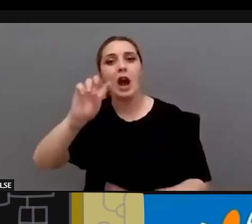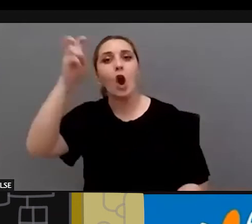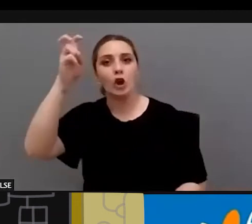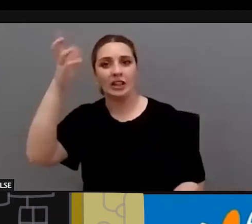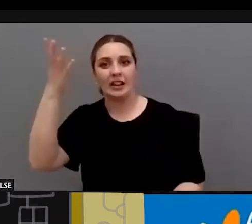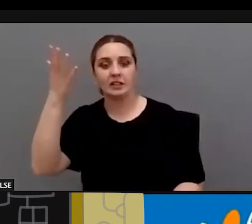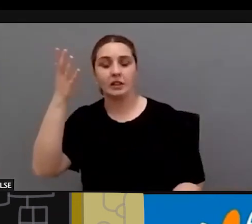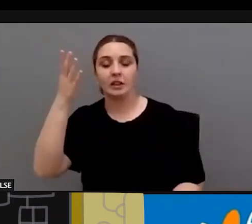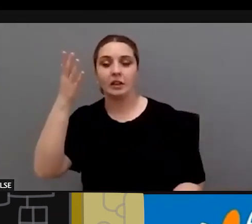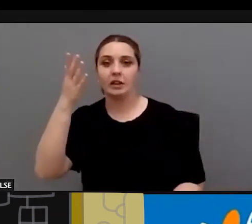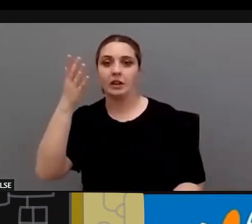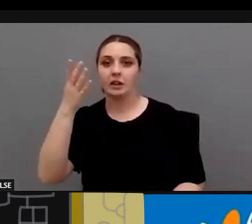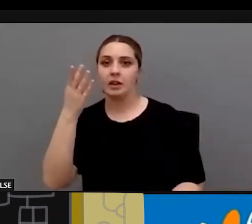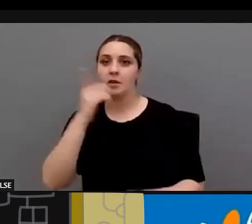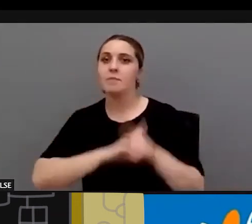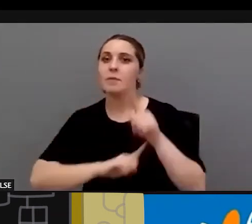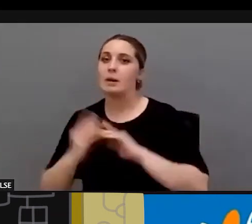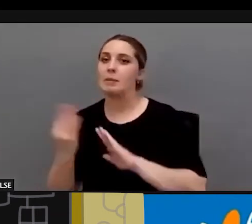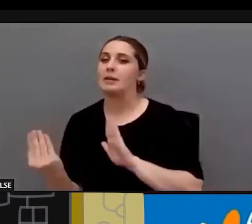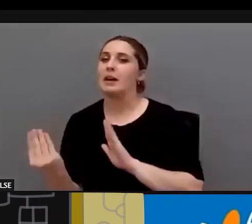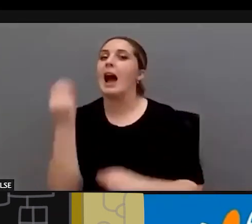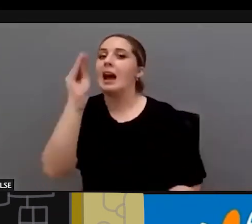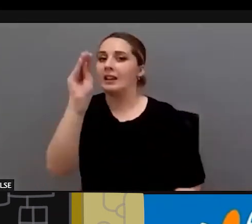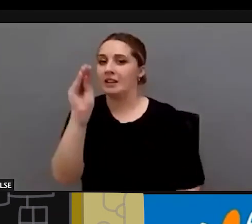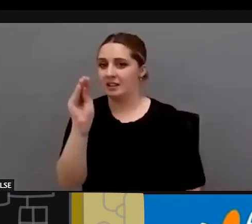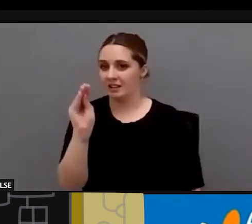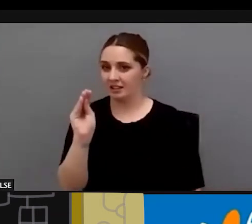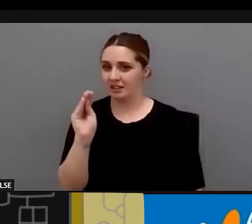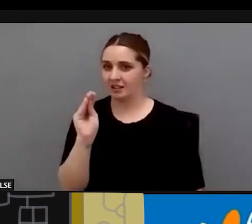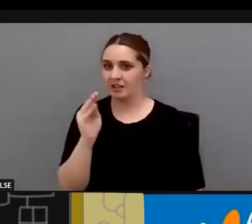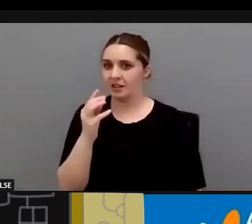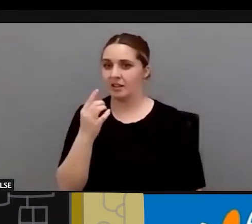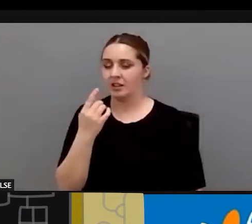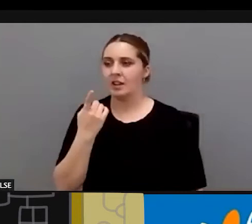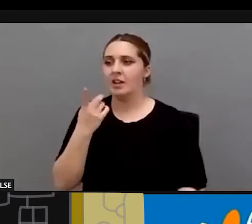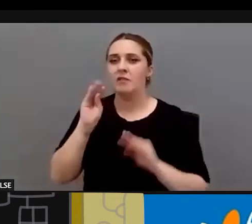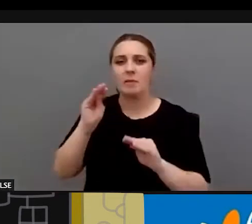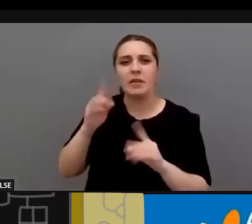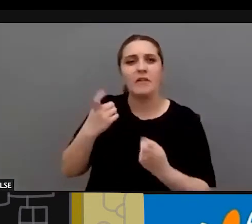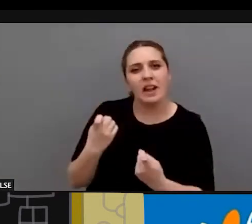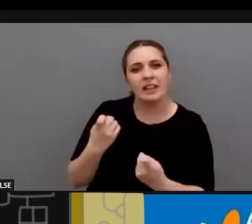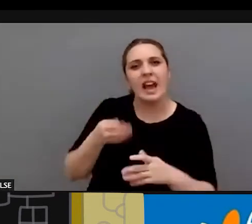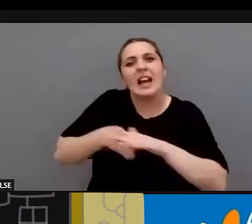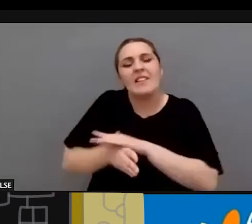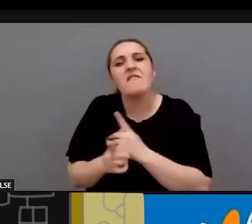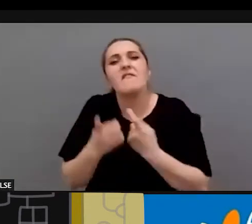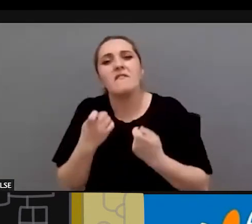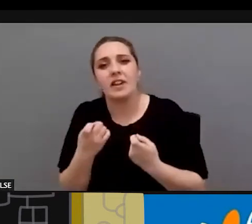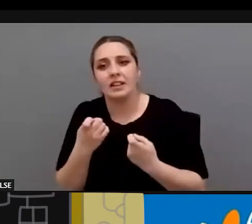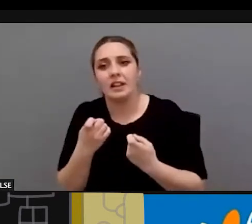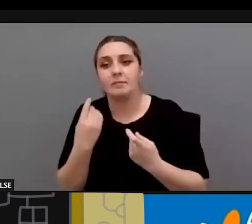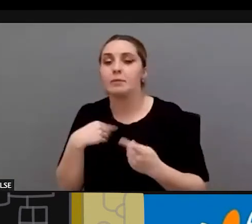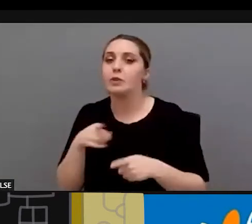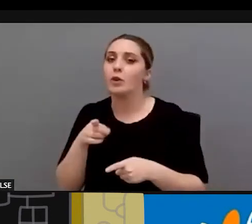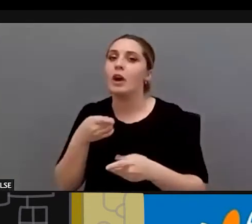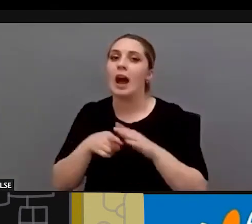dificultades añadidas es dificilísimo falta formación falta accesibilidad y vuelvo a la accesibilidad